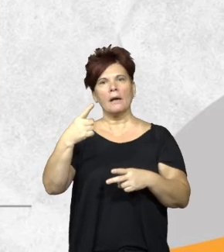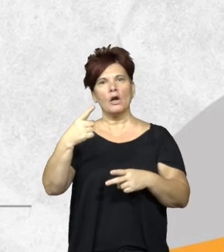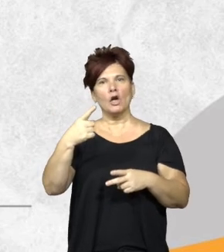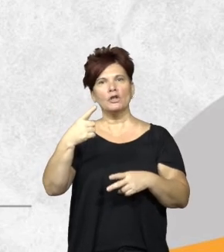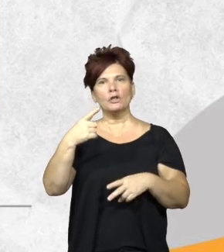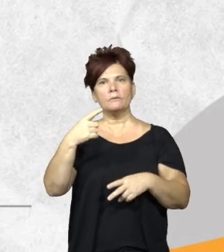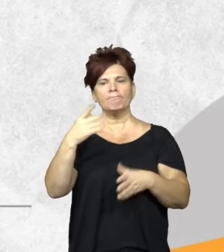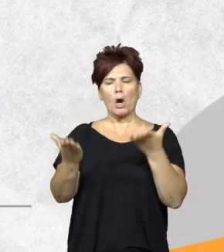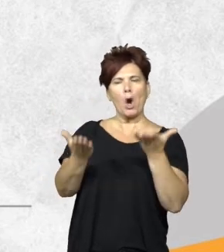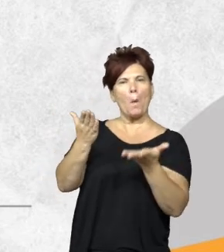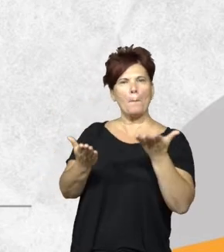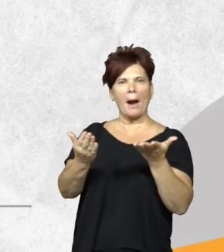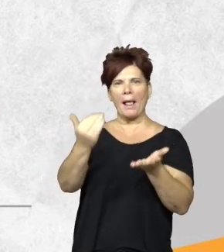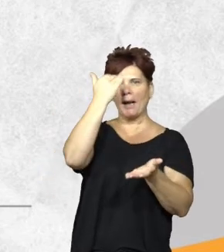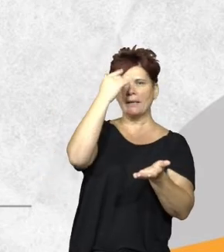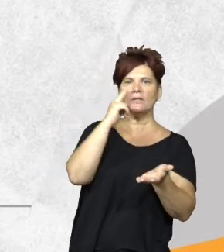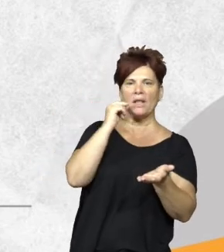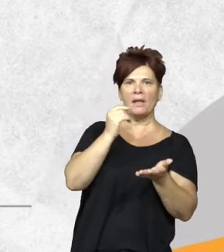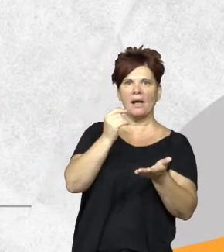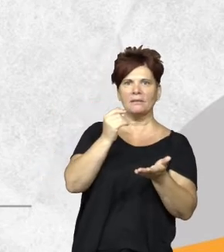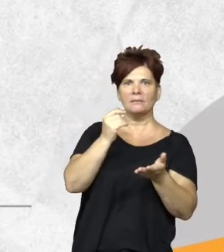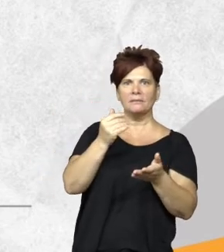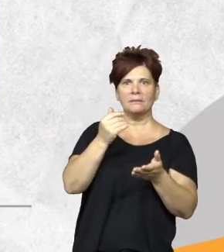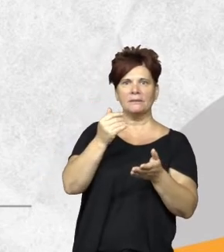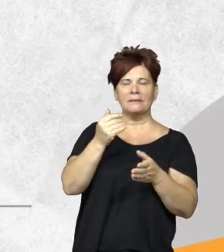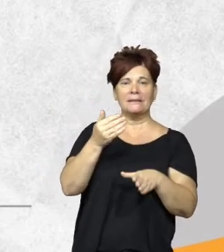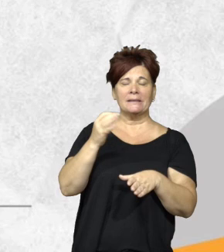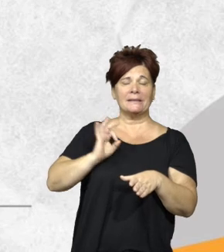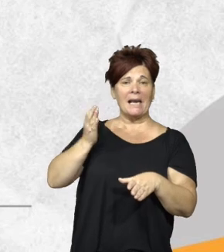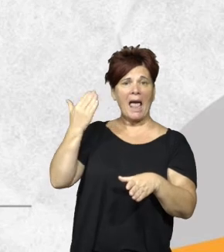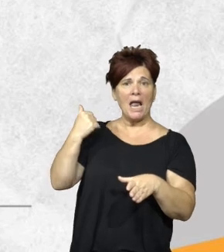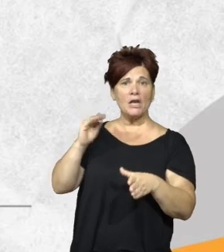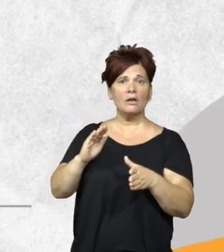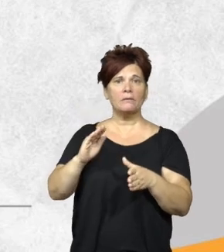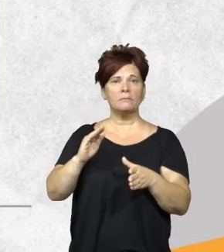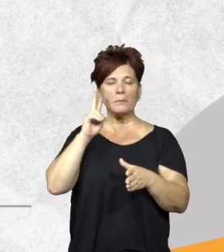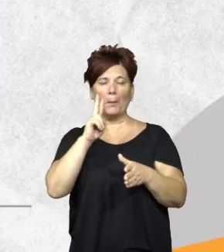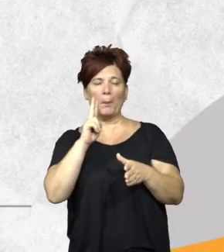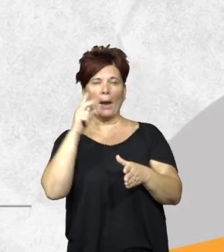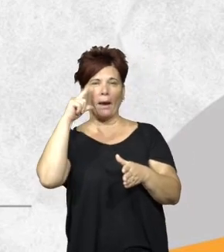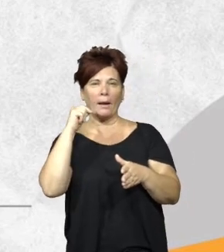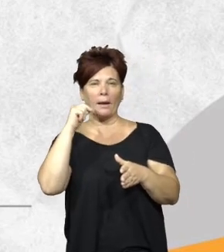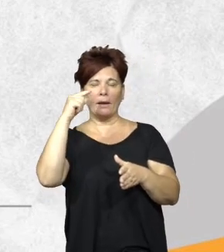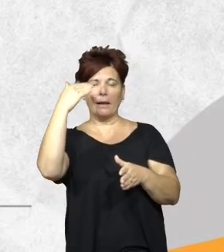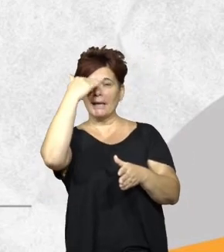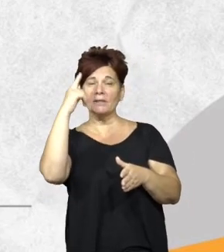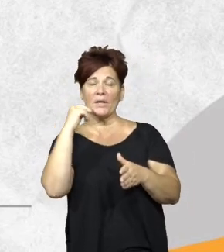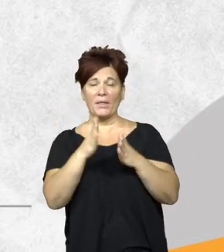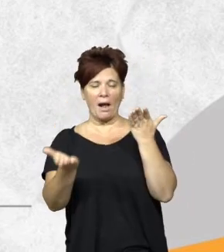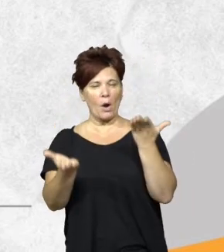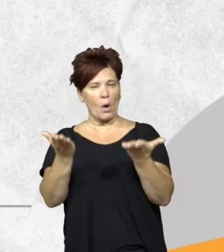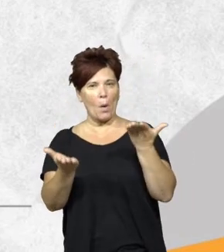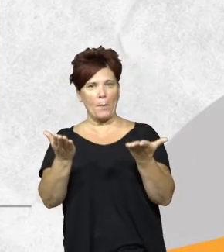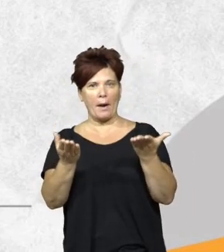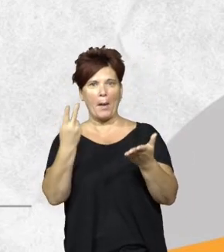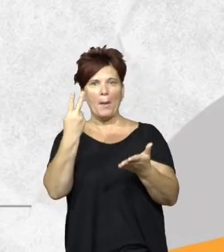quincena y compara con esa quincena pero del año previo y otro mira esa quincena y compara todo lo que sucedió en la serie temporal de los últimos